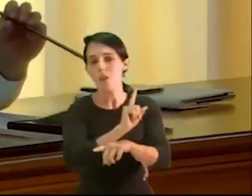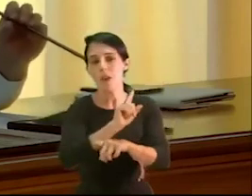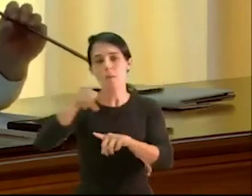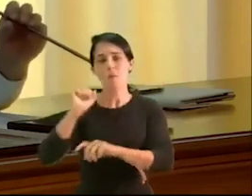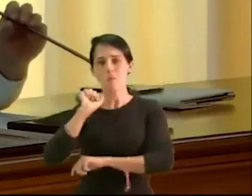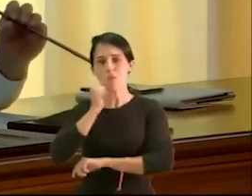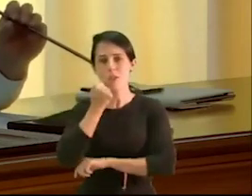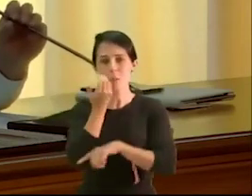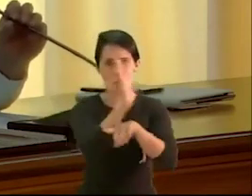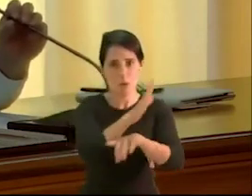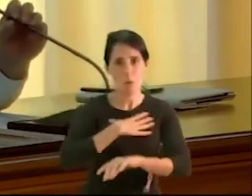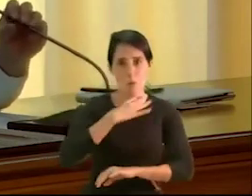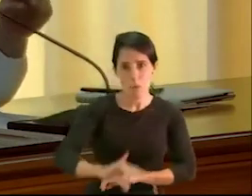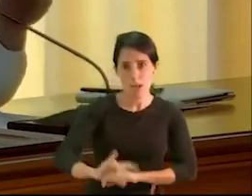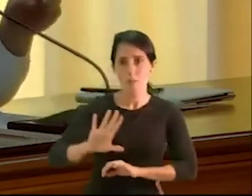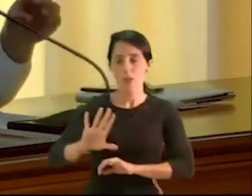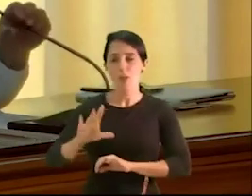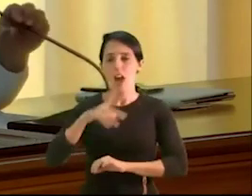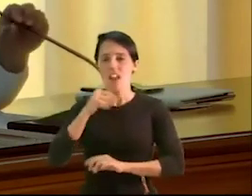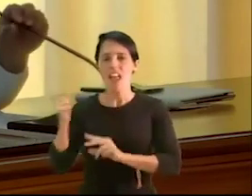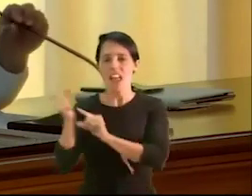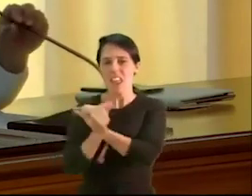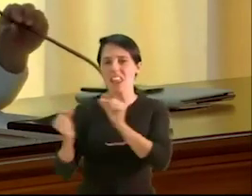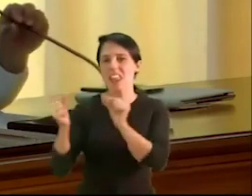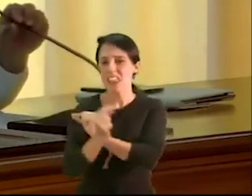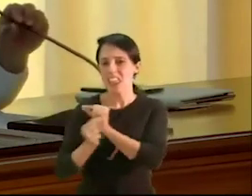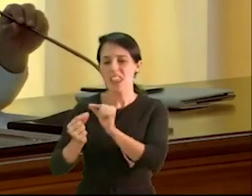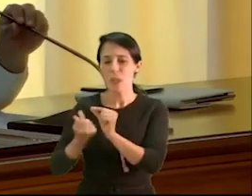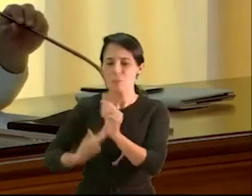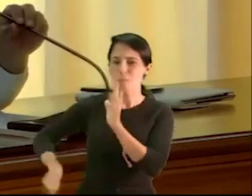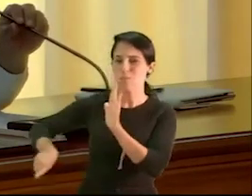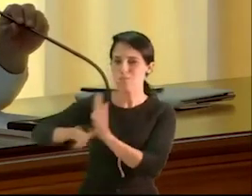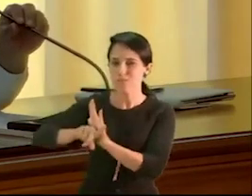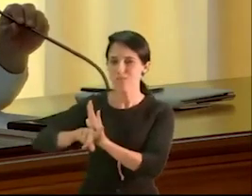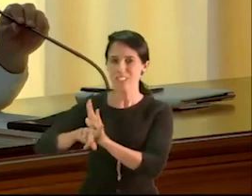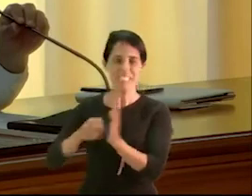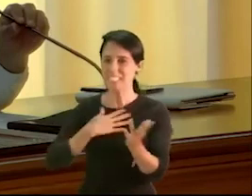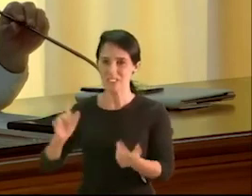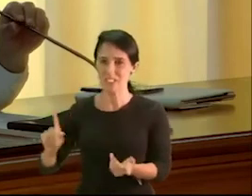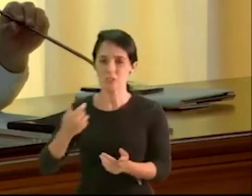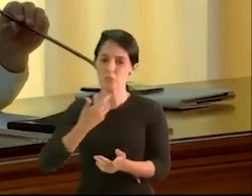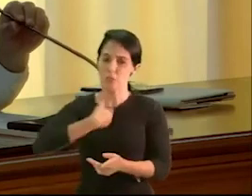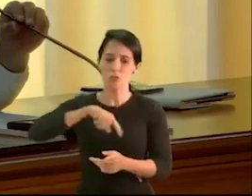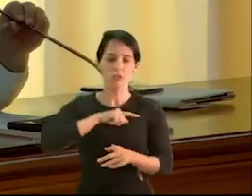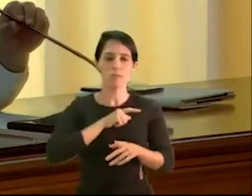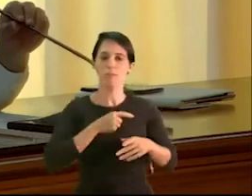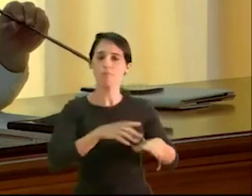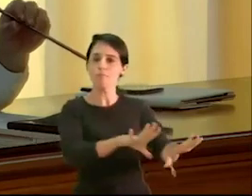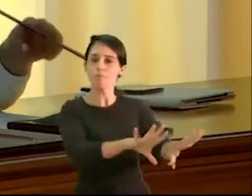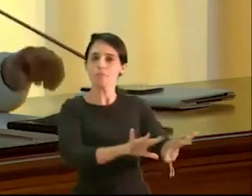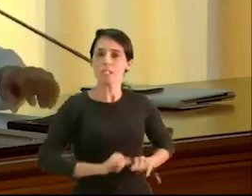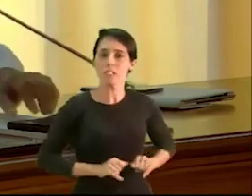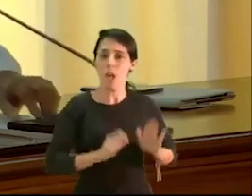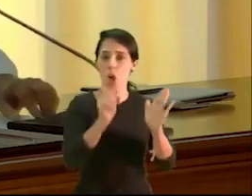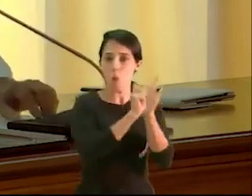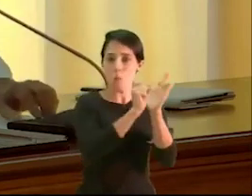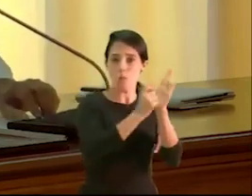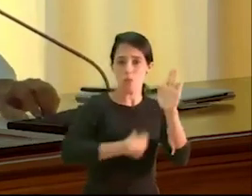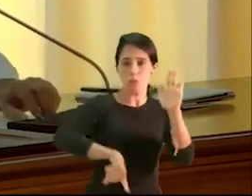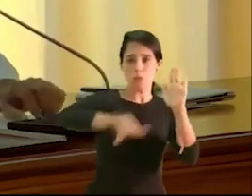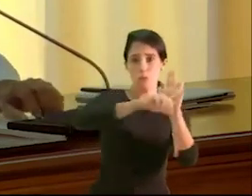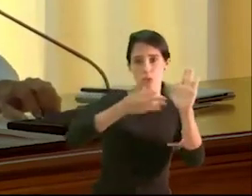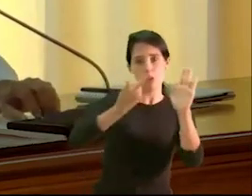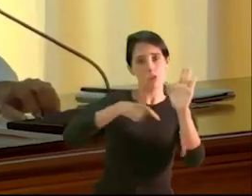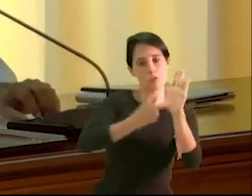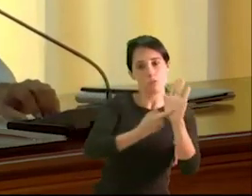Pero como no vamos a formar parte de este circo que ustedes han hecho, Marcos, para defender un transfuga, nos vamos a abstener y nos vamos a salir del pleno en este punto. Muchas gracias. Que